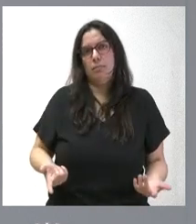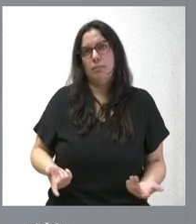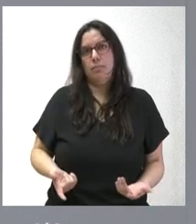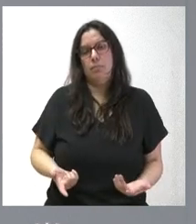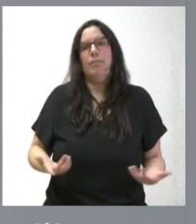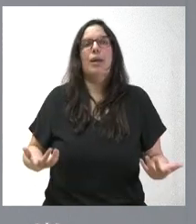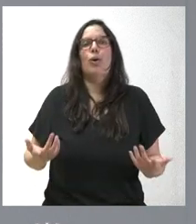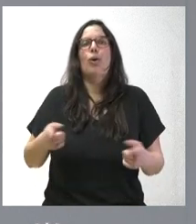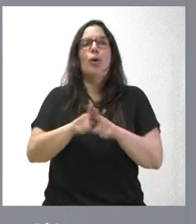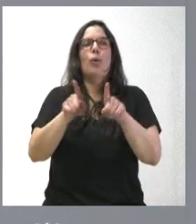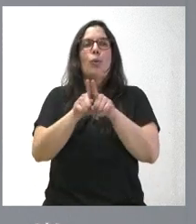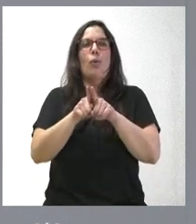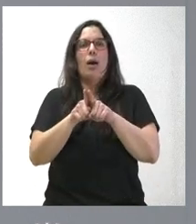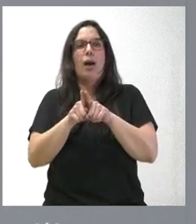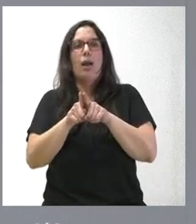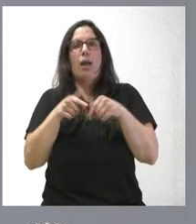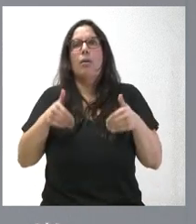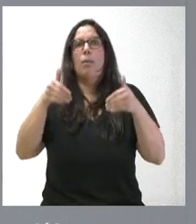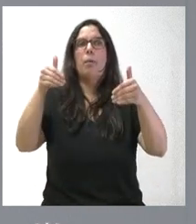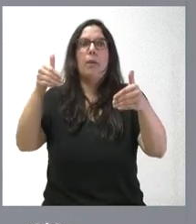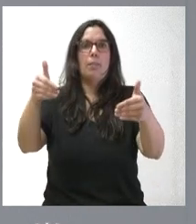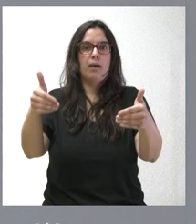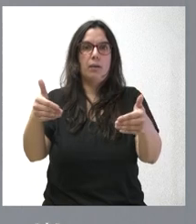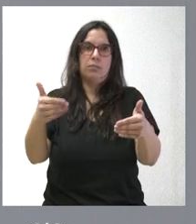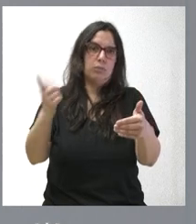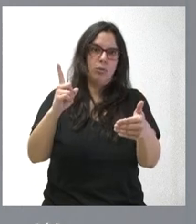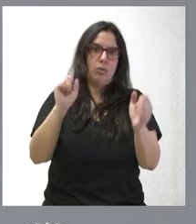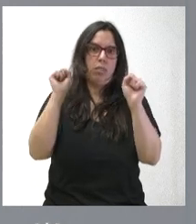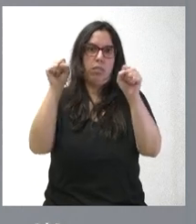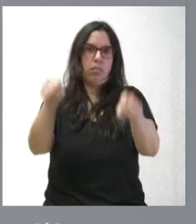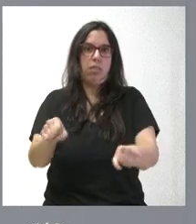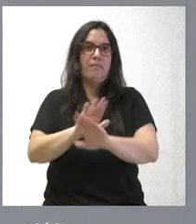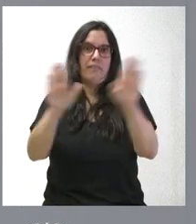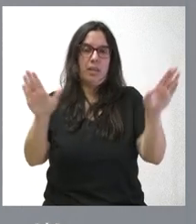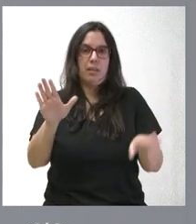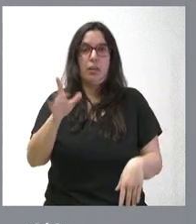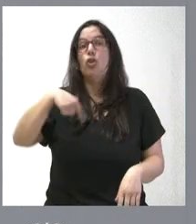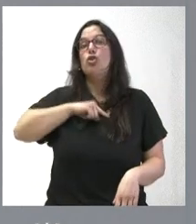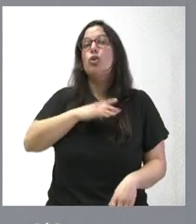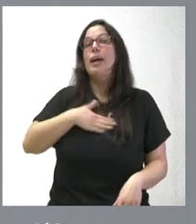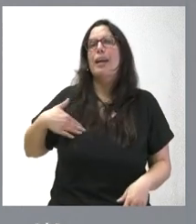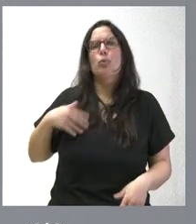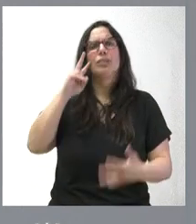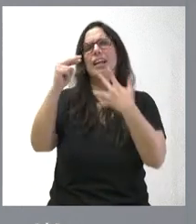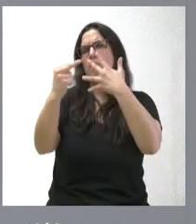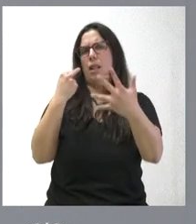Pero que no nos generen más retrasos respecto de las decisiones que tenemos encima de la mesa. ¿Qué buscamos nosotros? Transparencia.